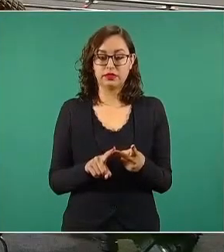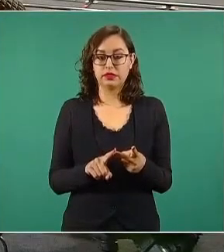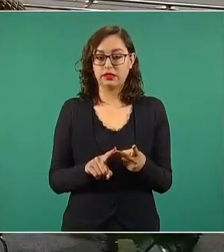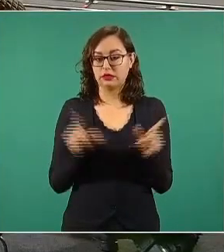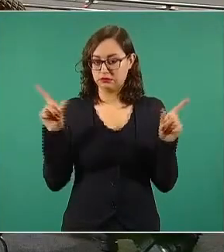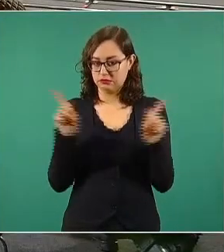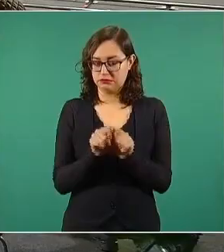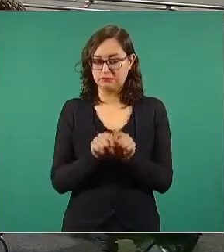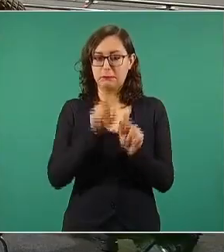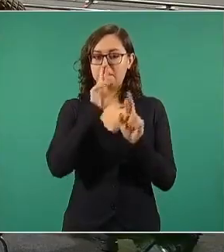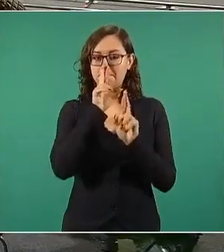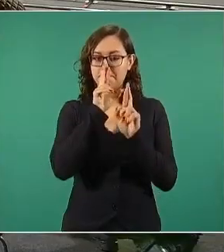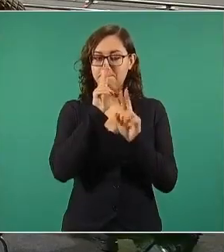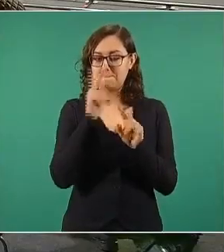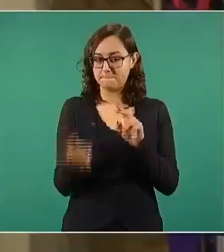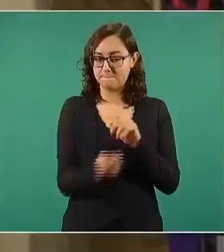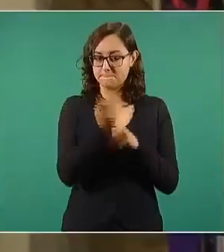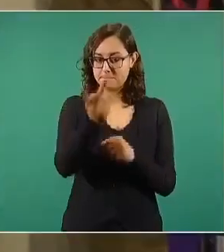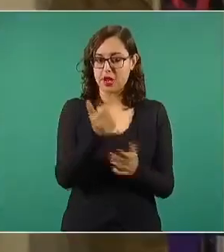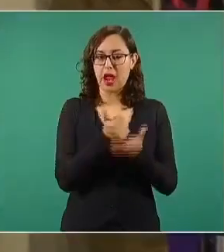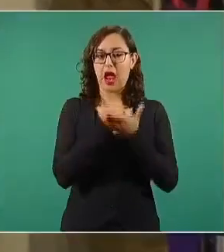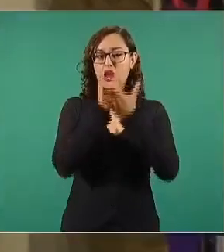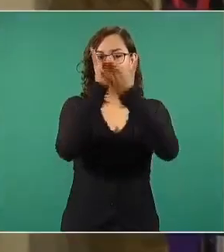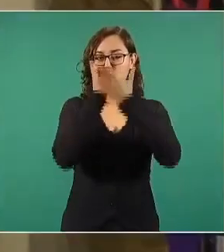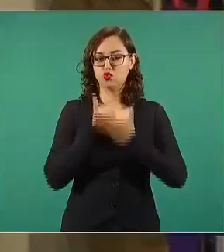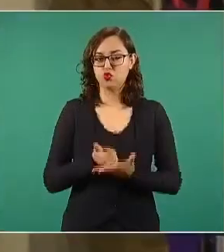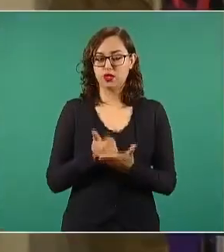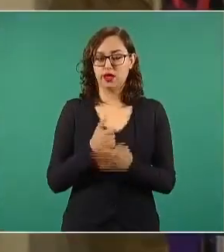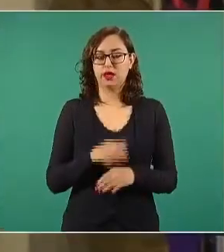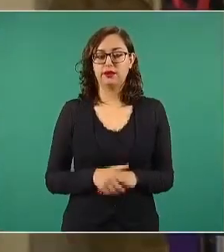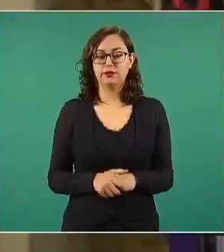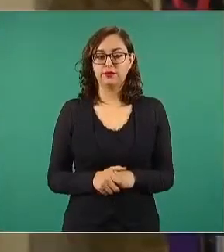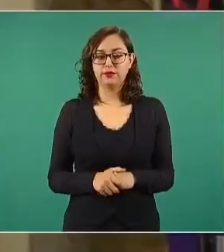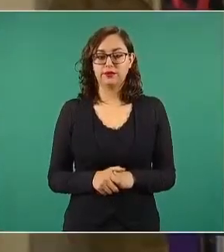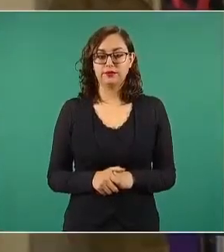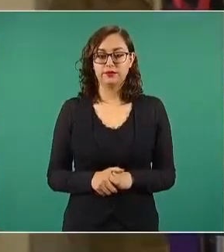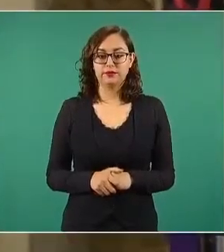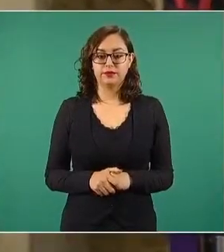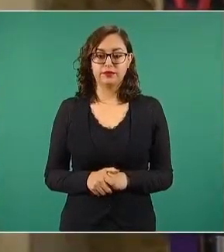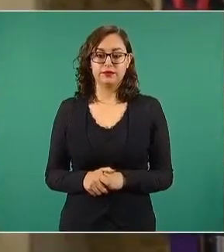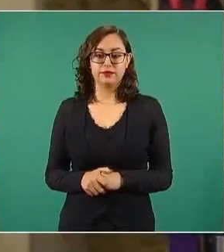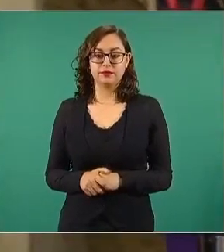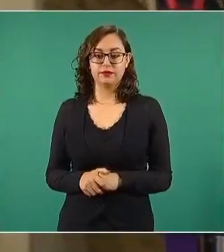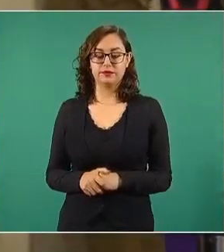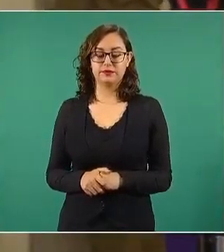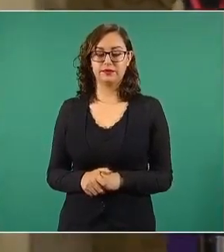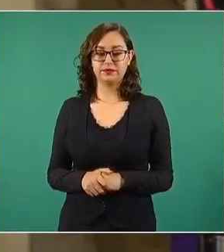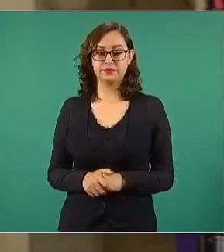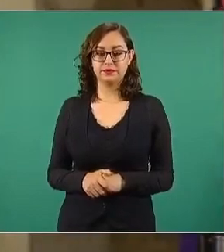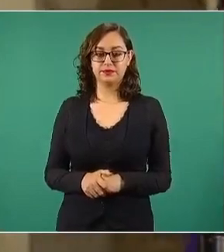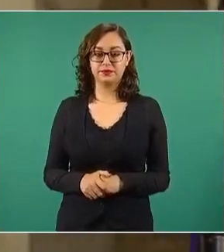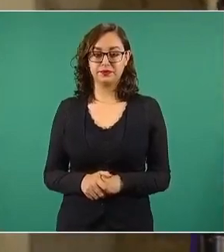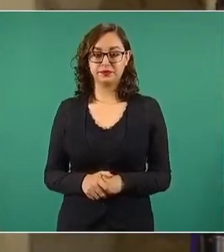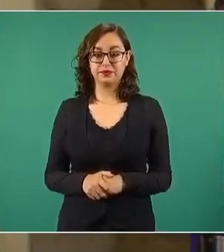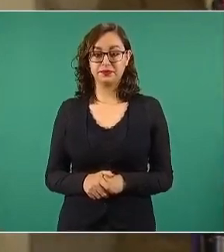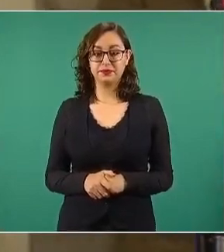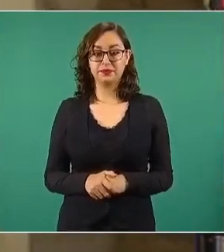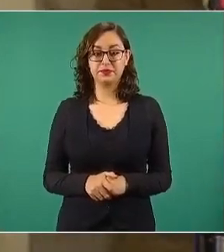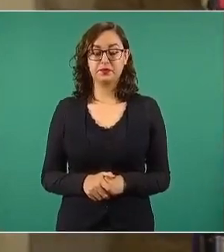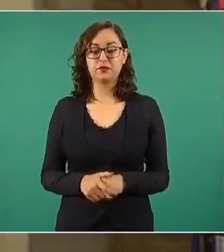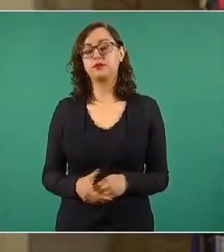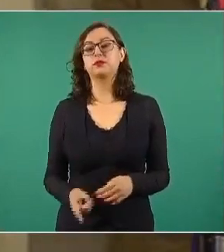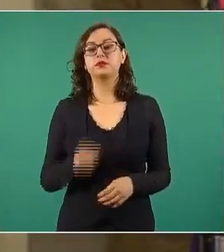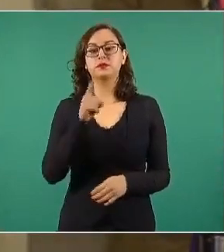breve, pero también quisiera pedirle su ayuda. El presidente ha ordenado un acuerdo para la